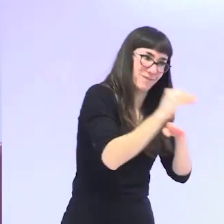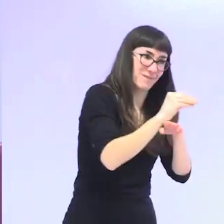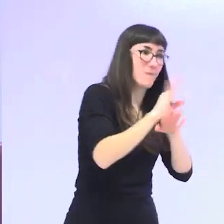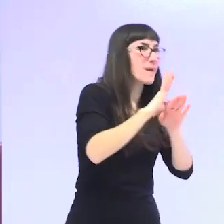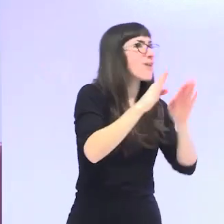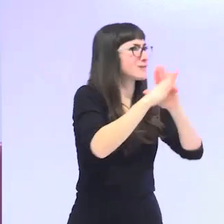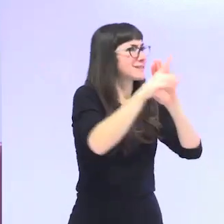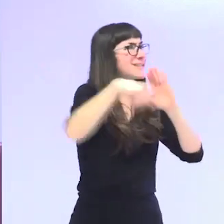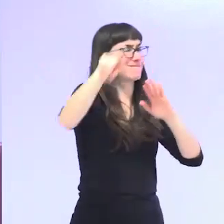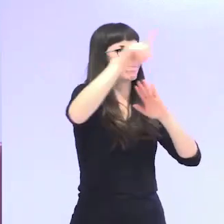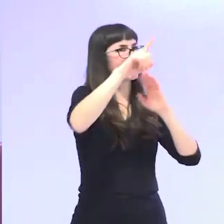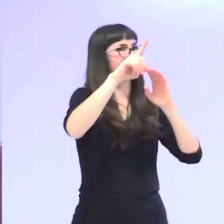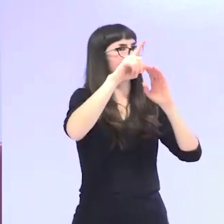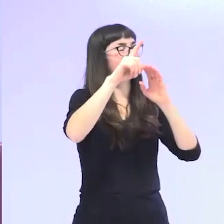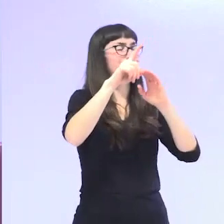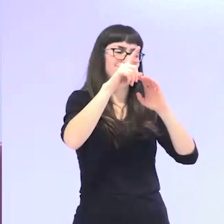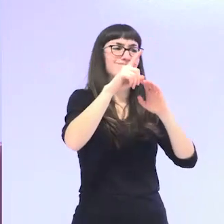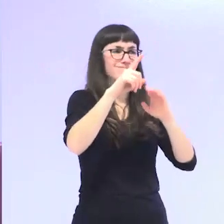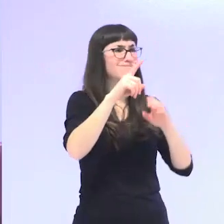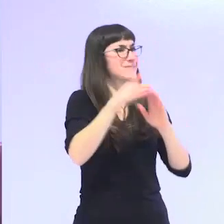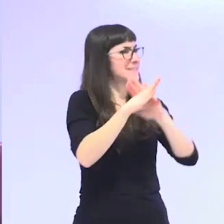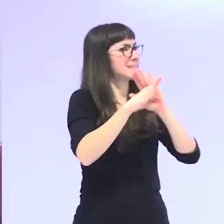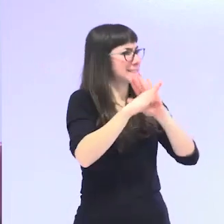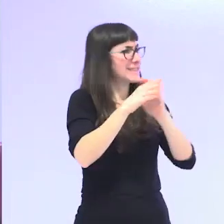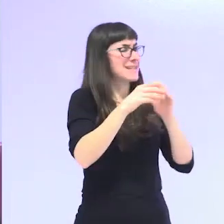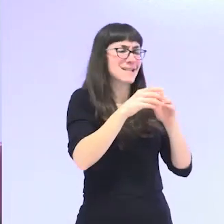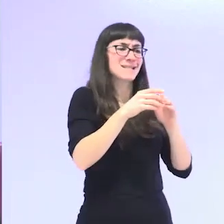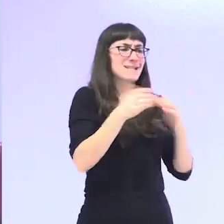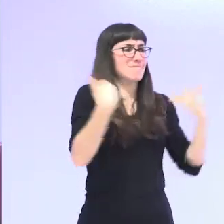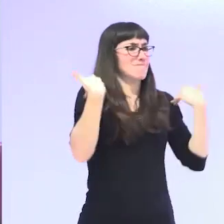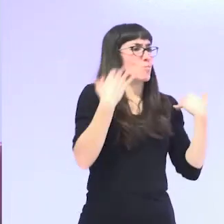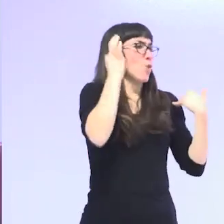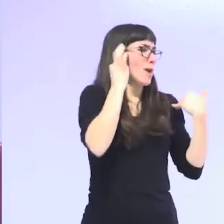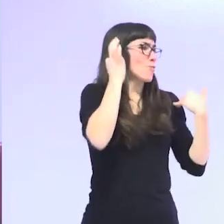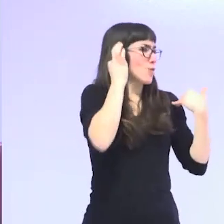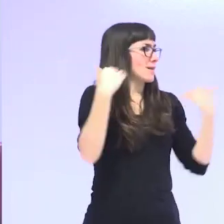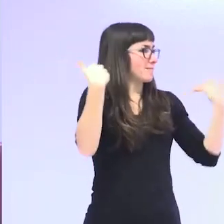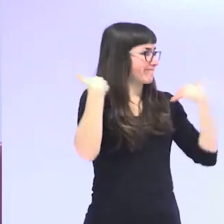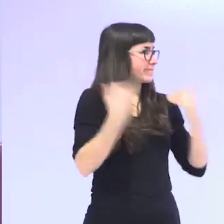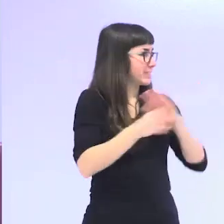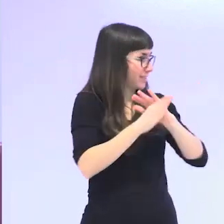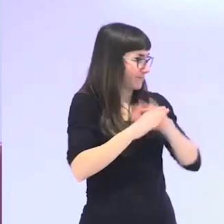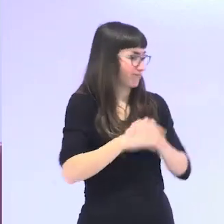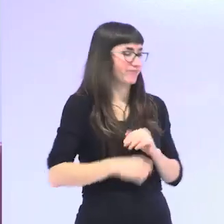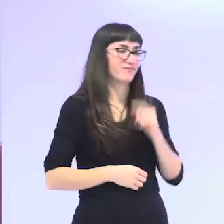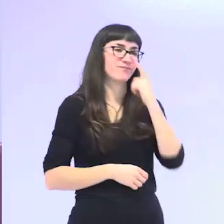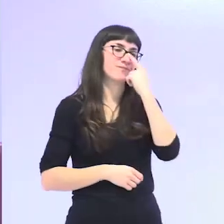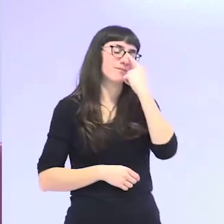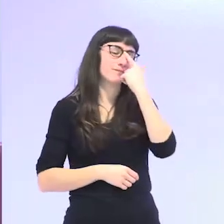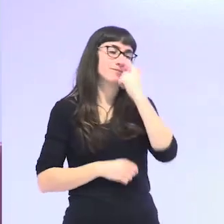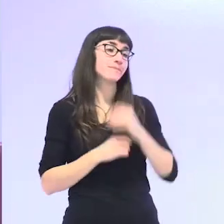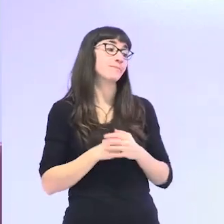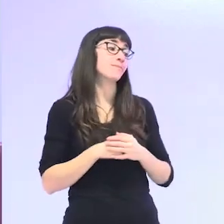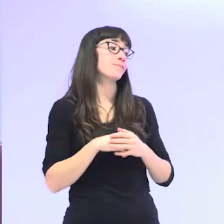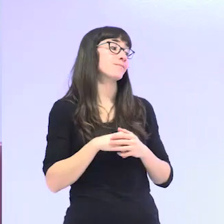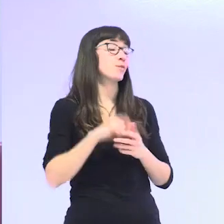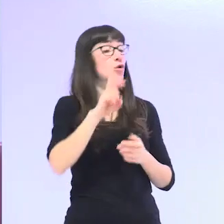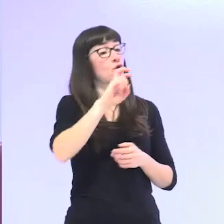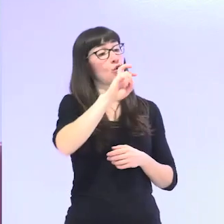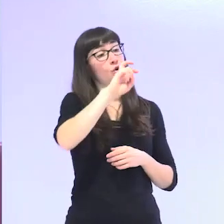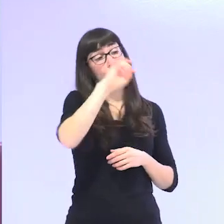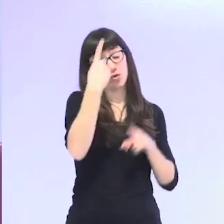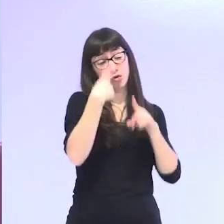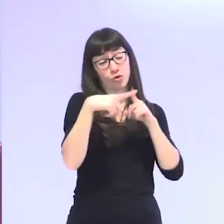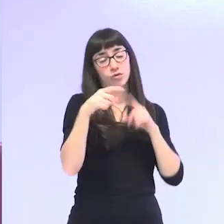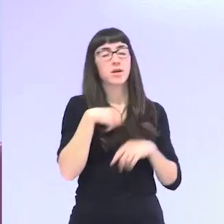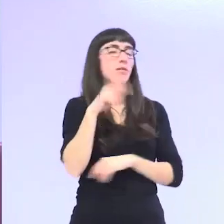claro eso todavía hay que cuestionarlo bueno por lo tanto la otra de las cosas